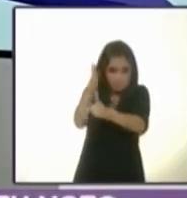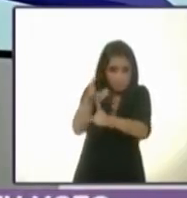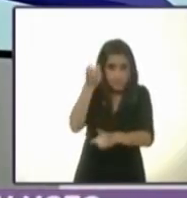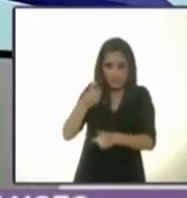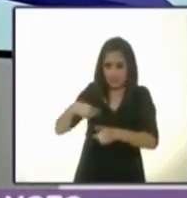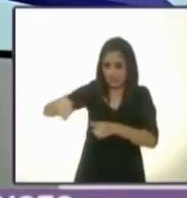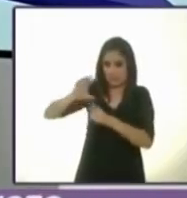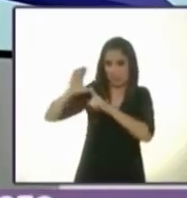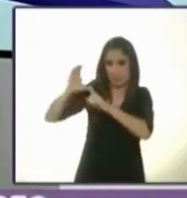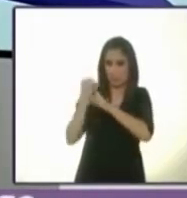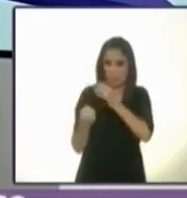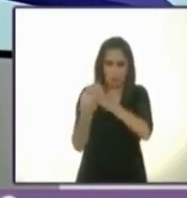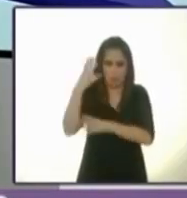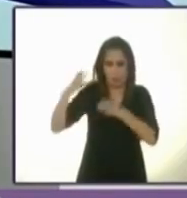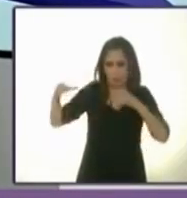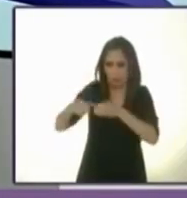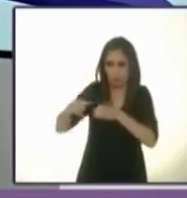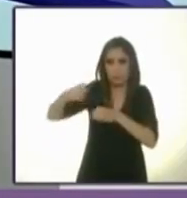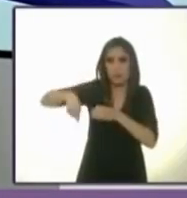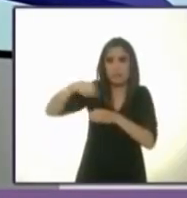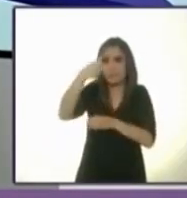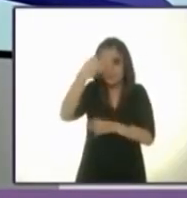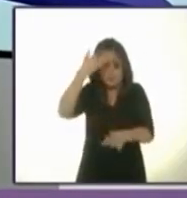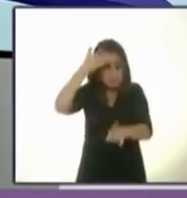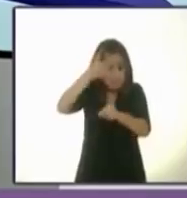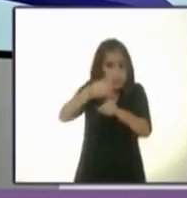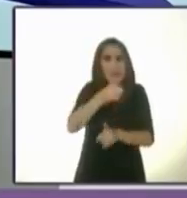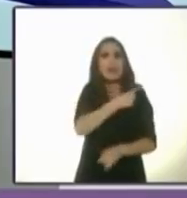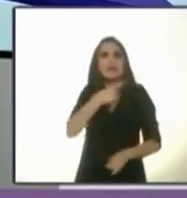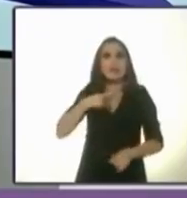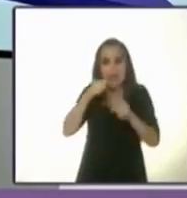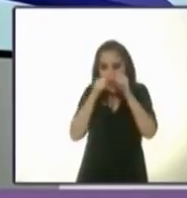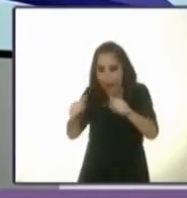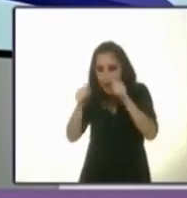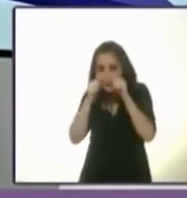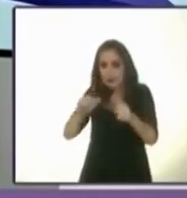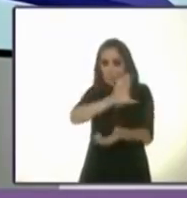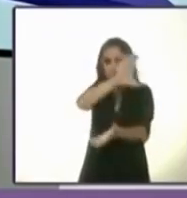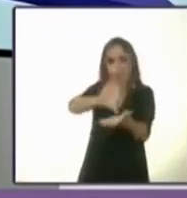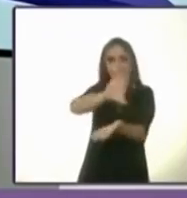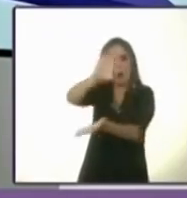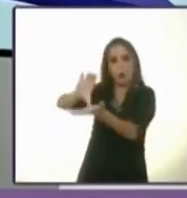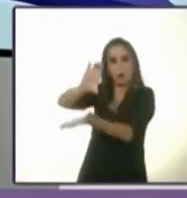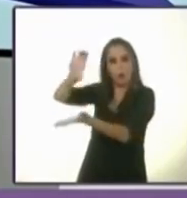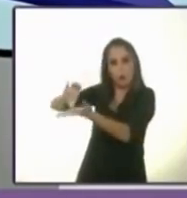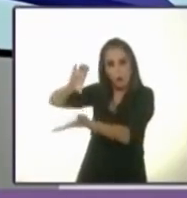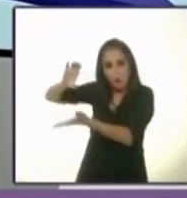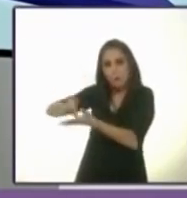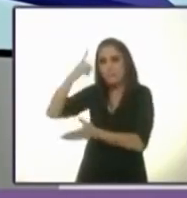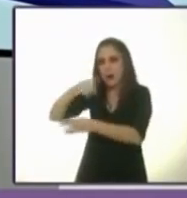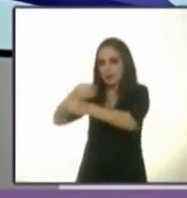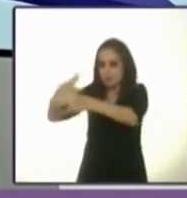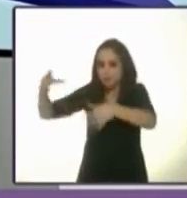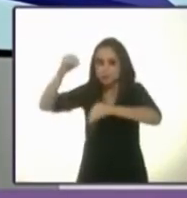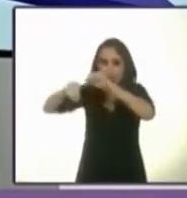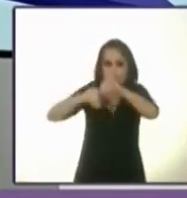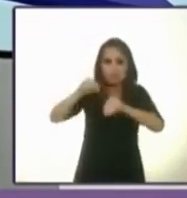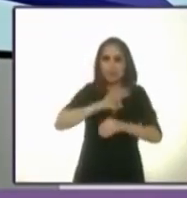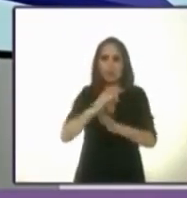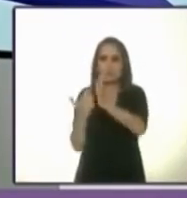organismo de coordinación como tarea prioritaria sea atender a estas colonias y buscar su desarrollo económico.